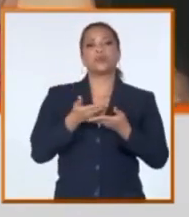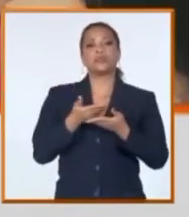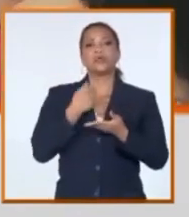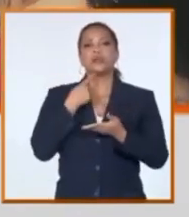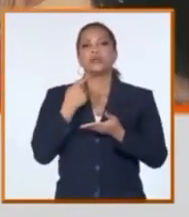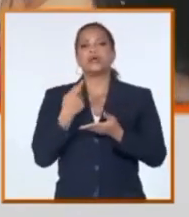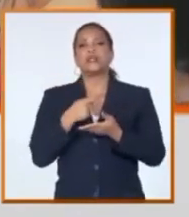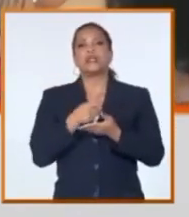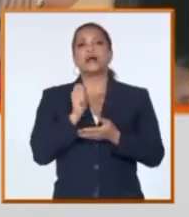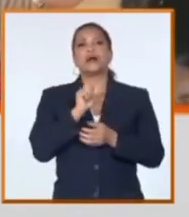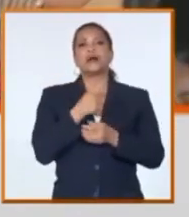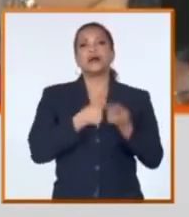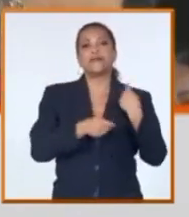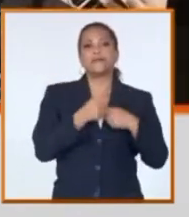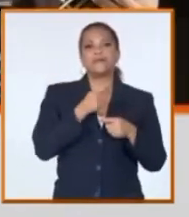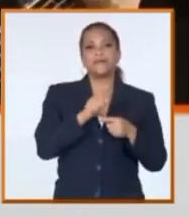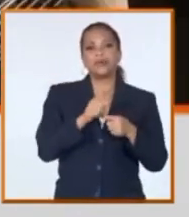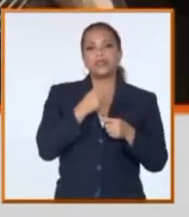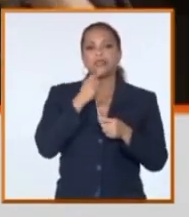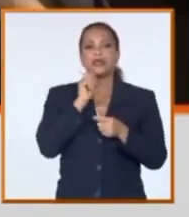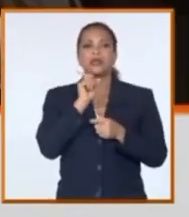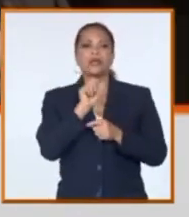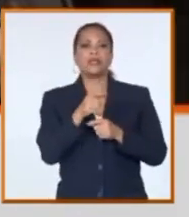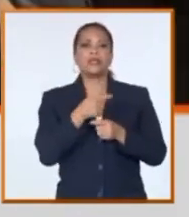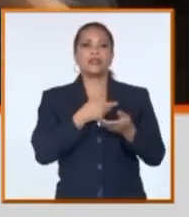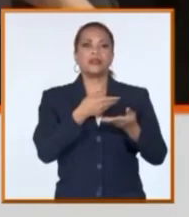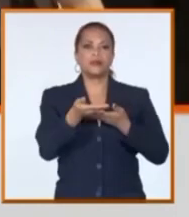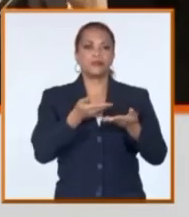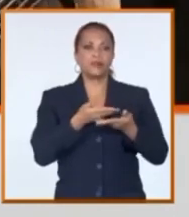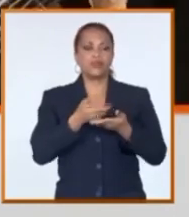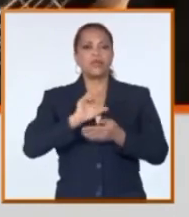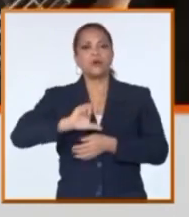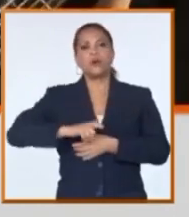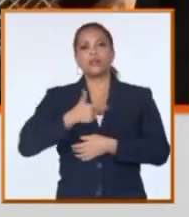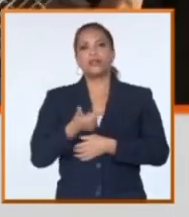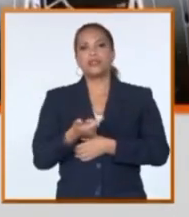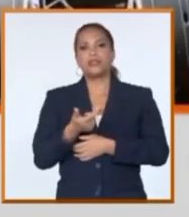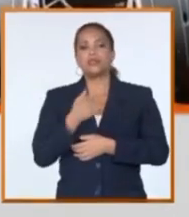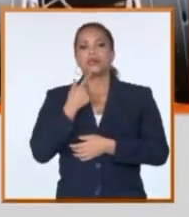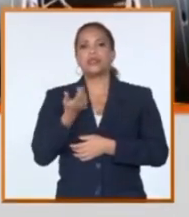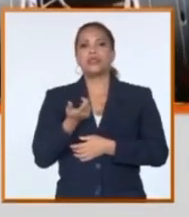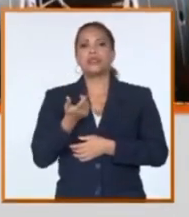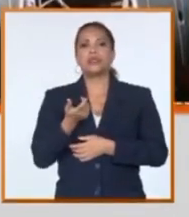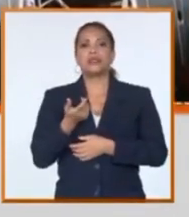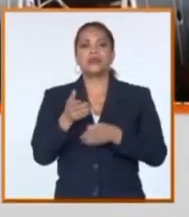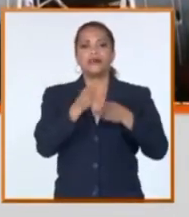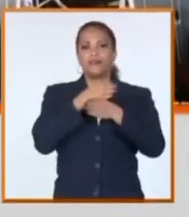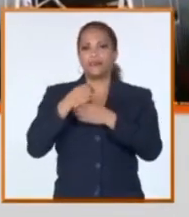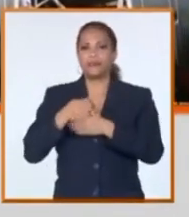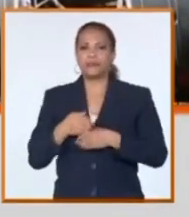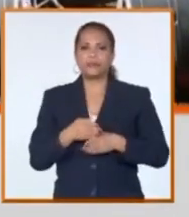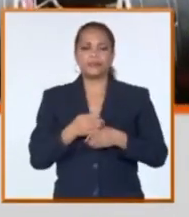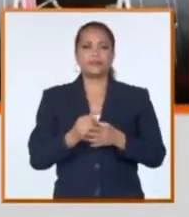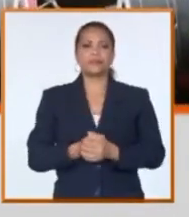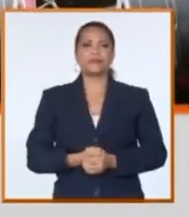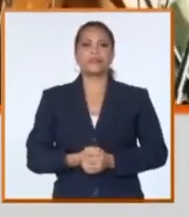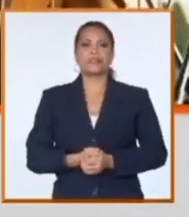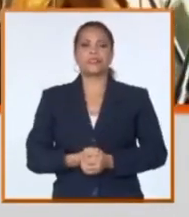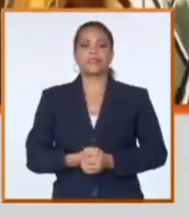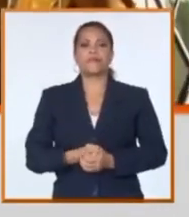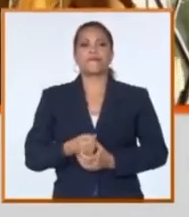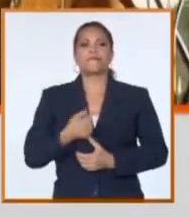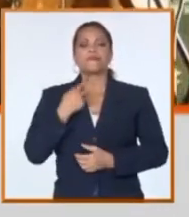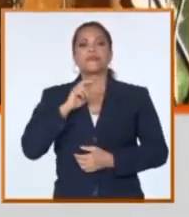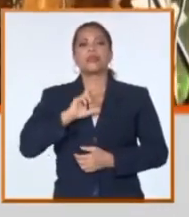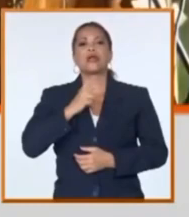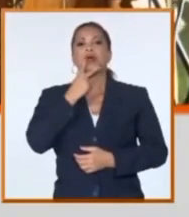oferta y demanda, entre también los que se encuentran los artistas del Fondo Cubano de Bienes Culturales, los artistas audiovisuales